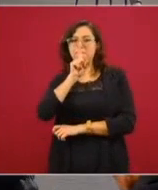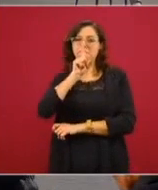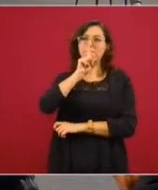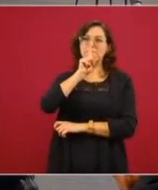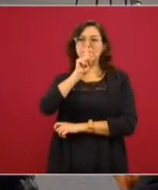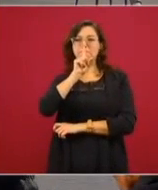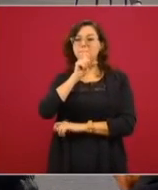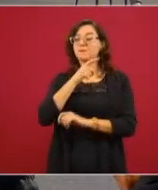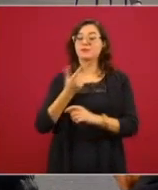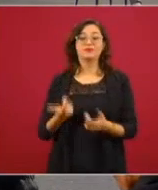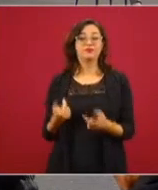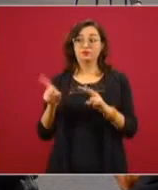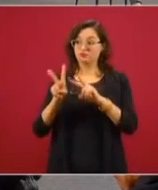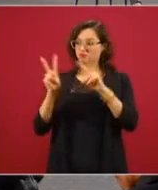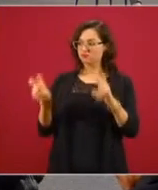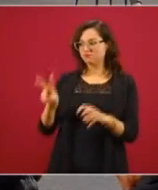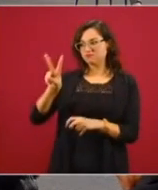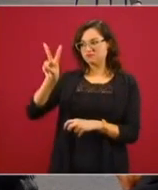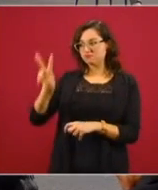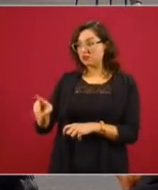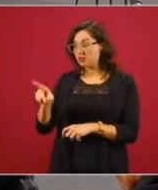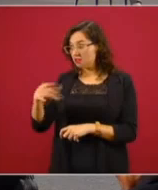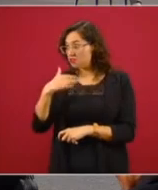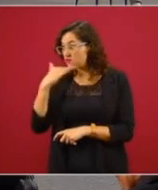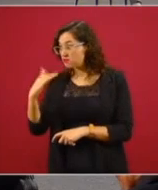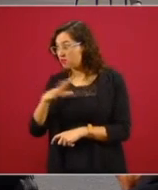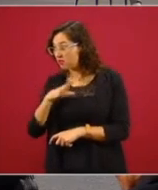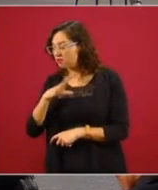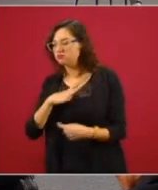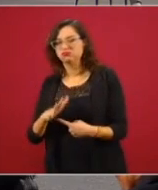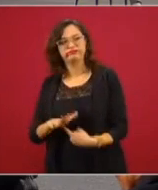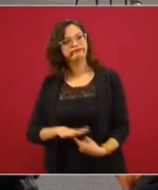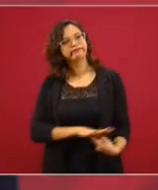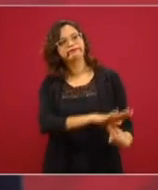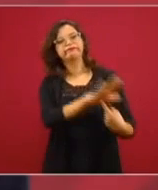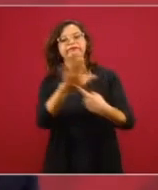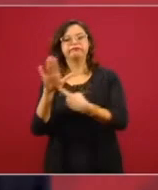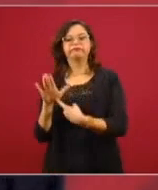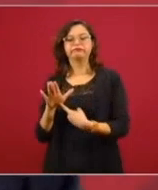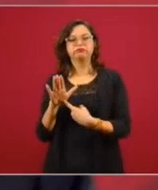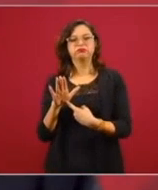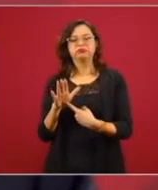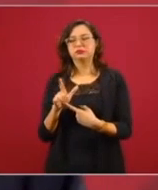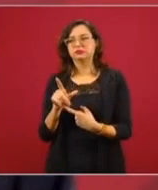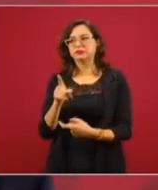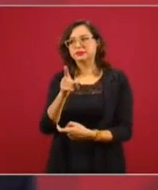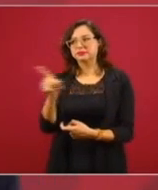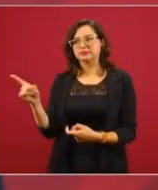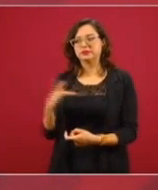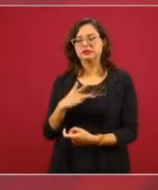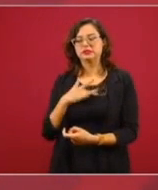asunto ventilado públicamente para que dé vergüenza,